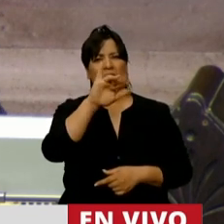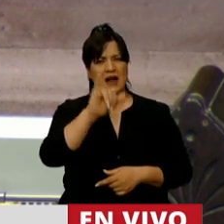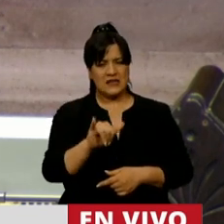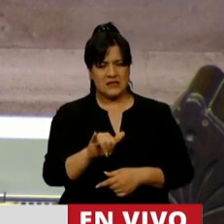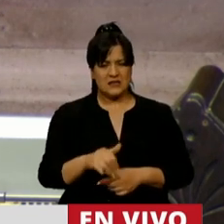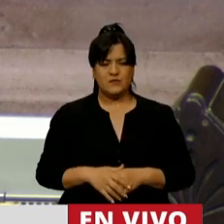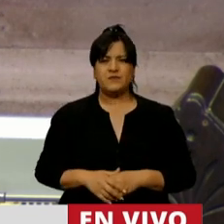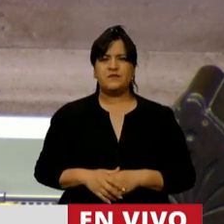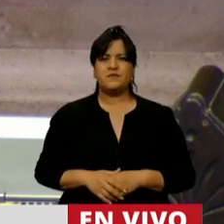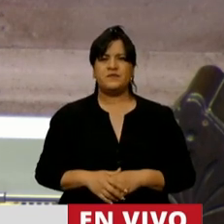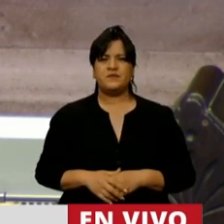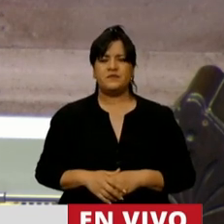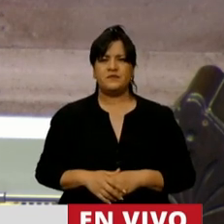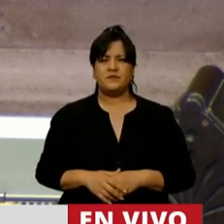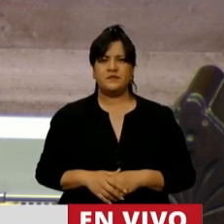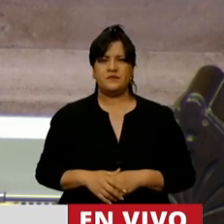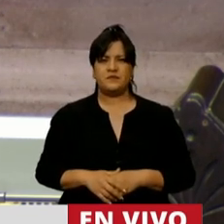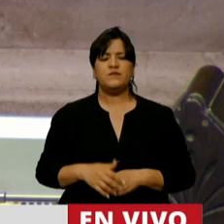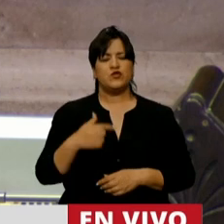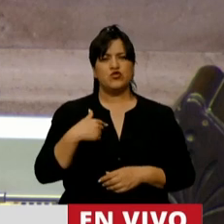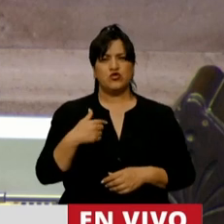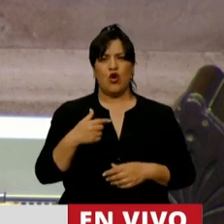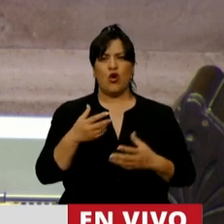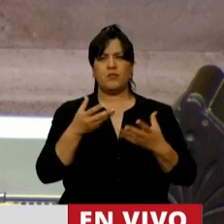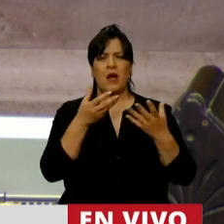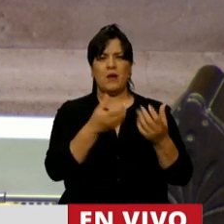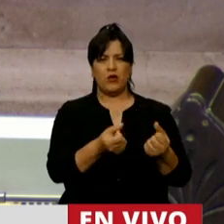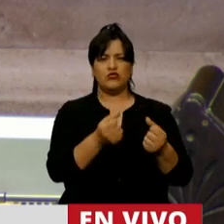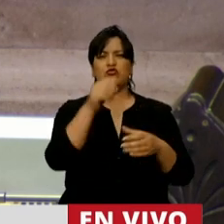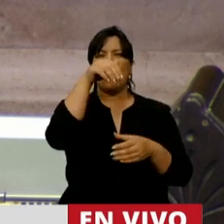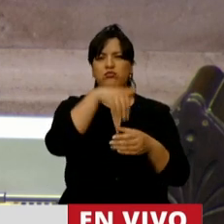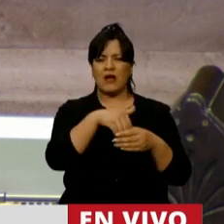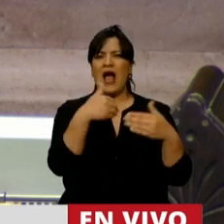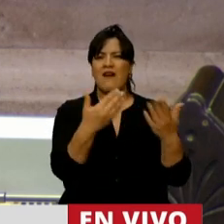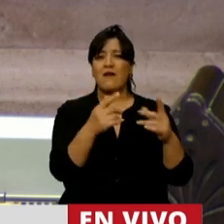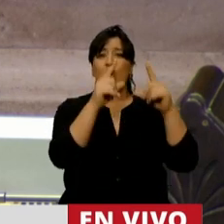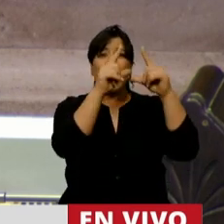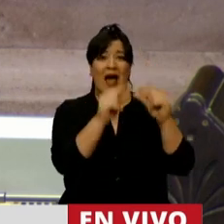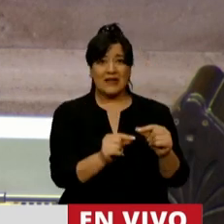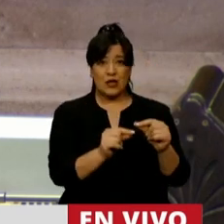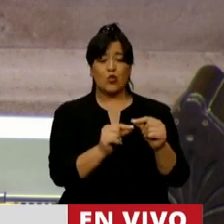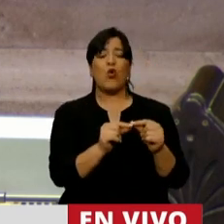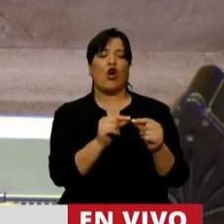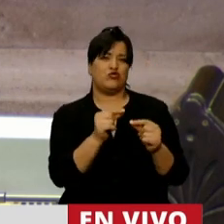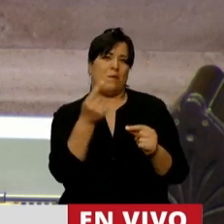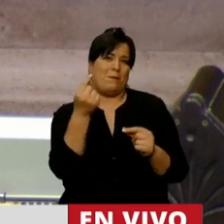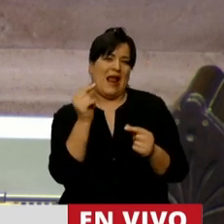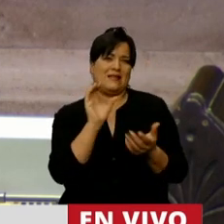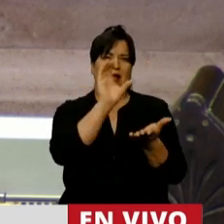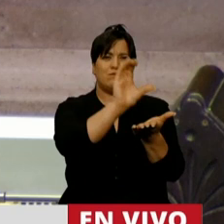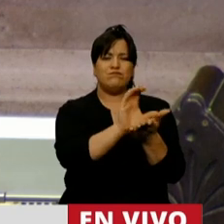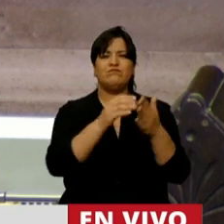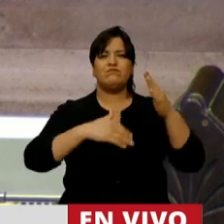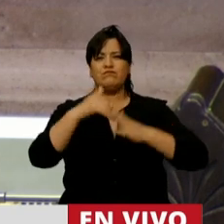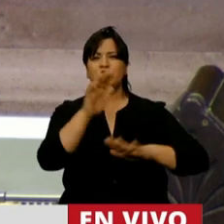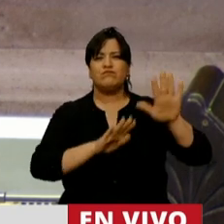Señor Presidente, voy a votar a favor en los artículos que determinan la asignación de fondos y obra